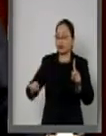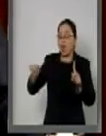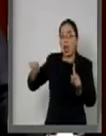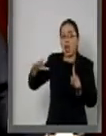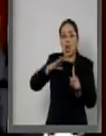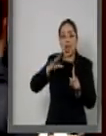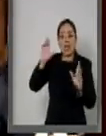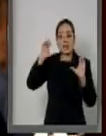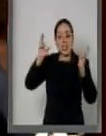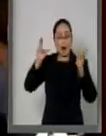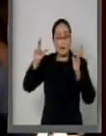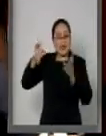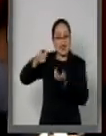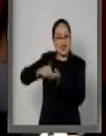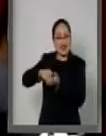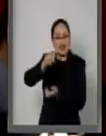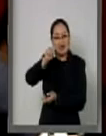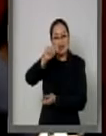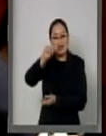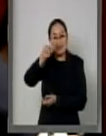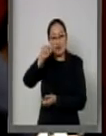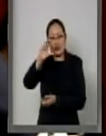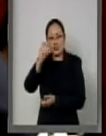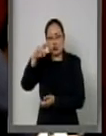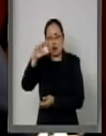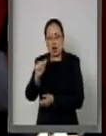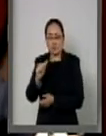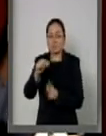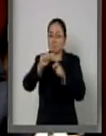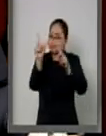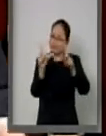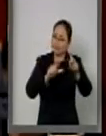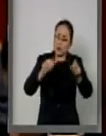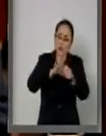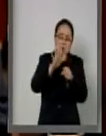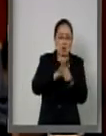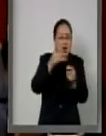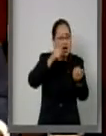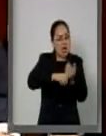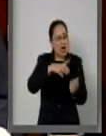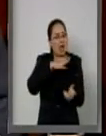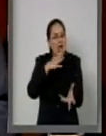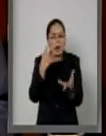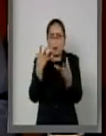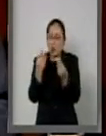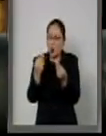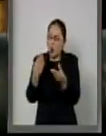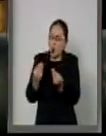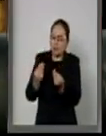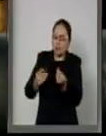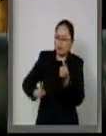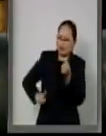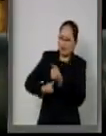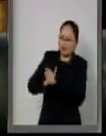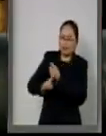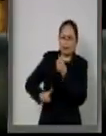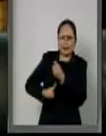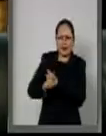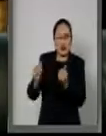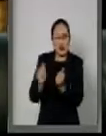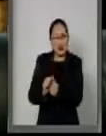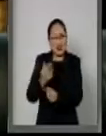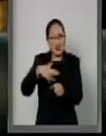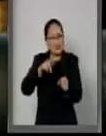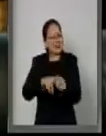En toda la extensión de nuestra patria se han sentido los efectos de los siniestros. La forma como mantenemos los